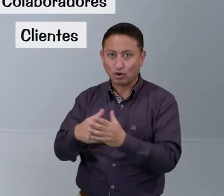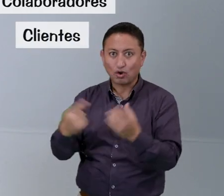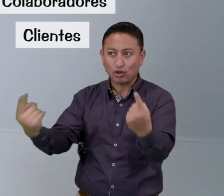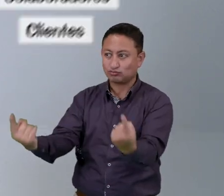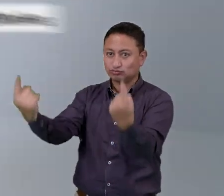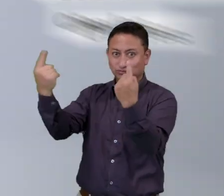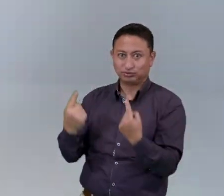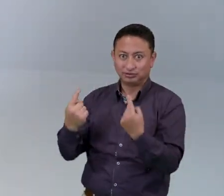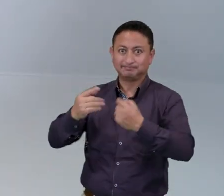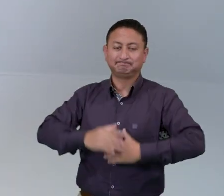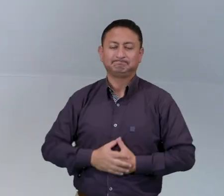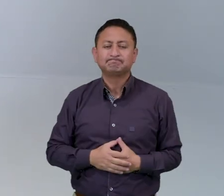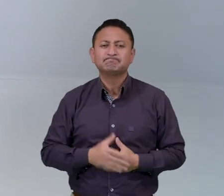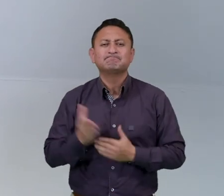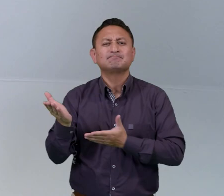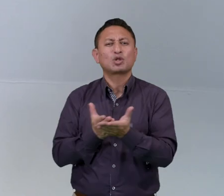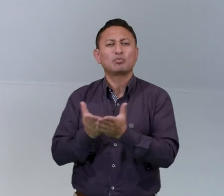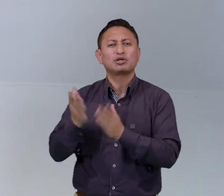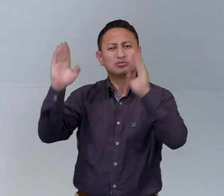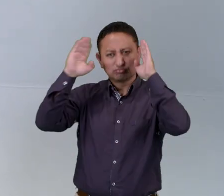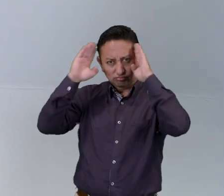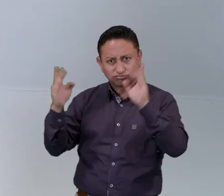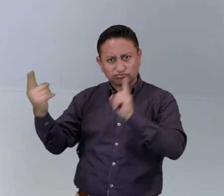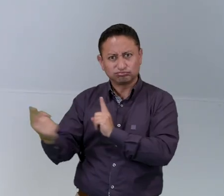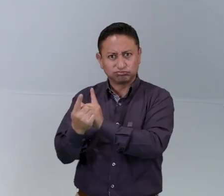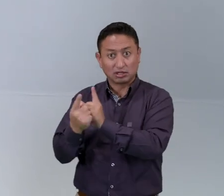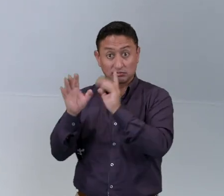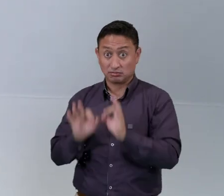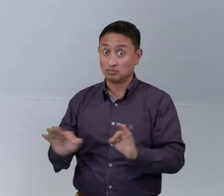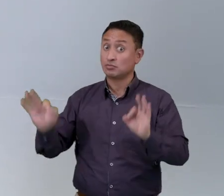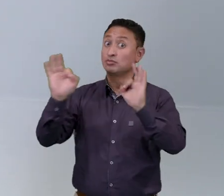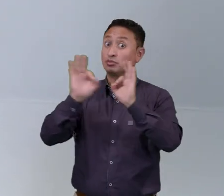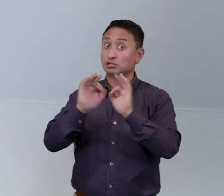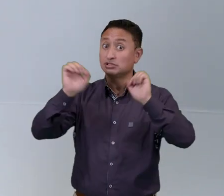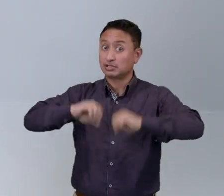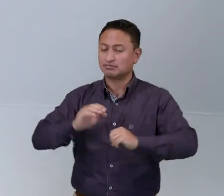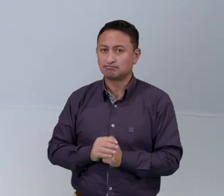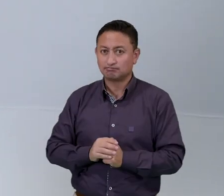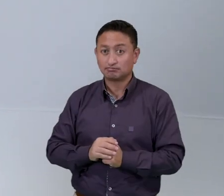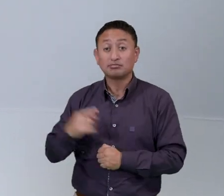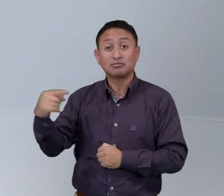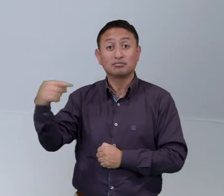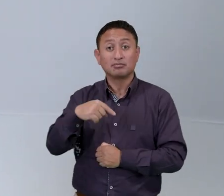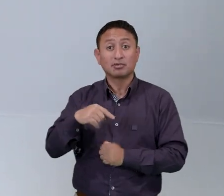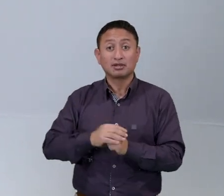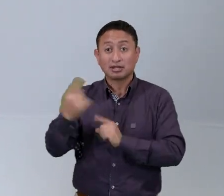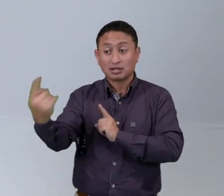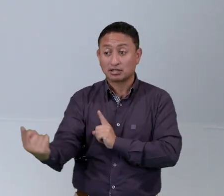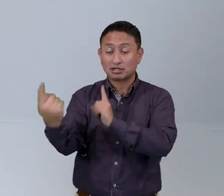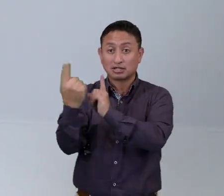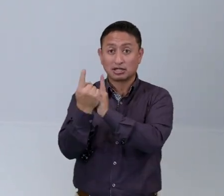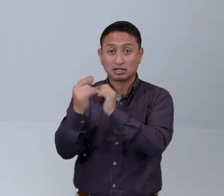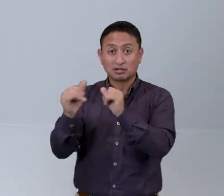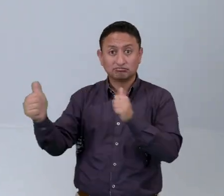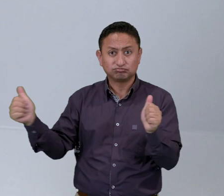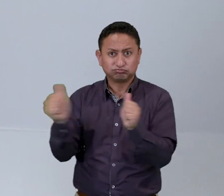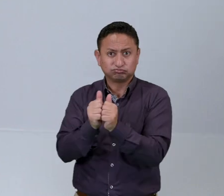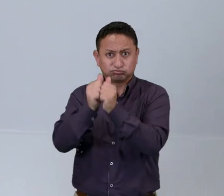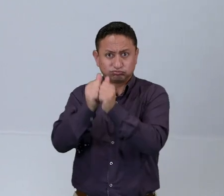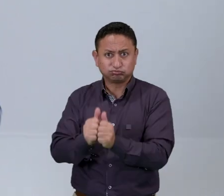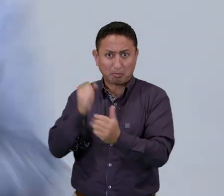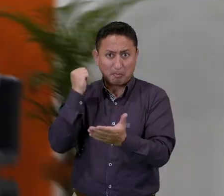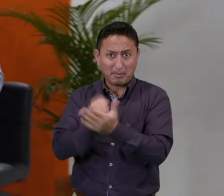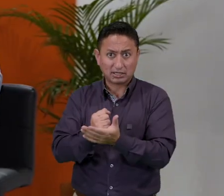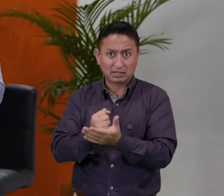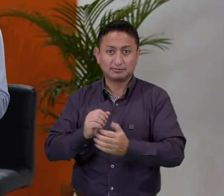los clientes como tal. El servicio al cliente es muy importante ya que de ello depende en gran medida que los clientes permanezcan fieles